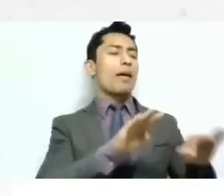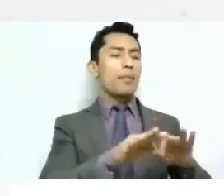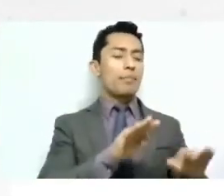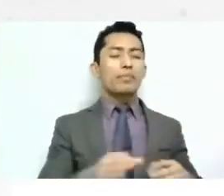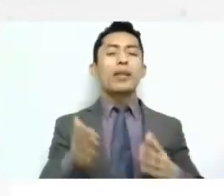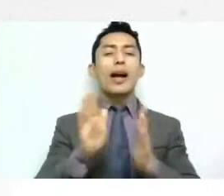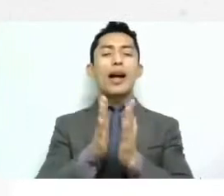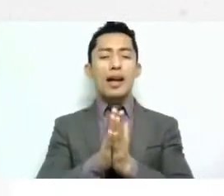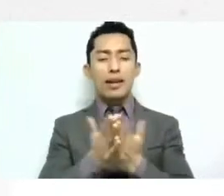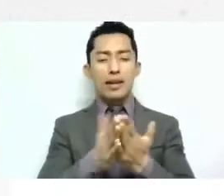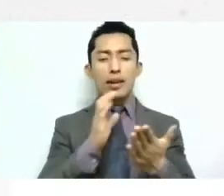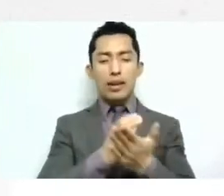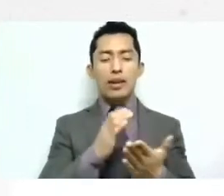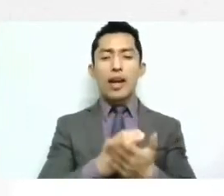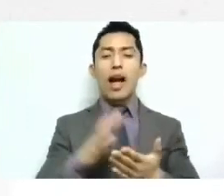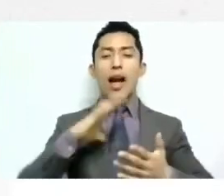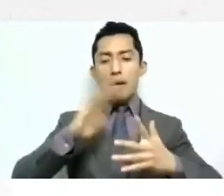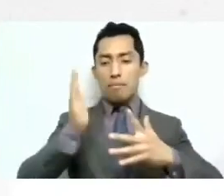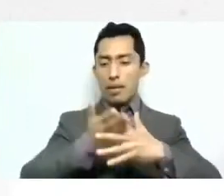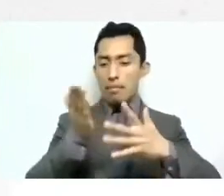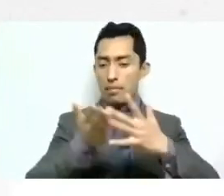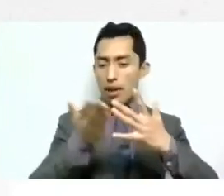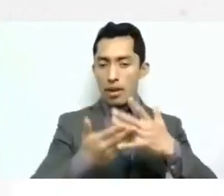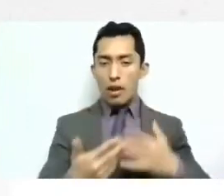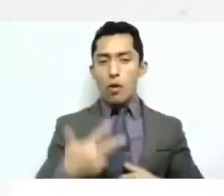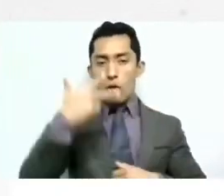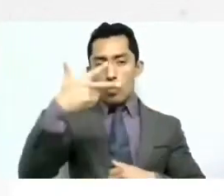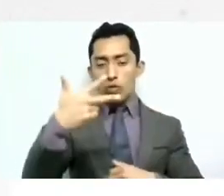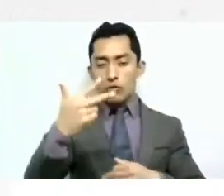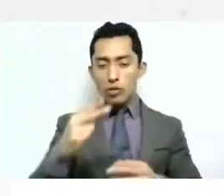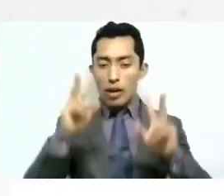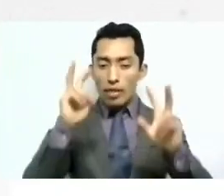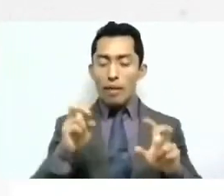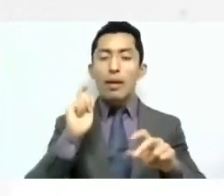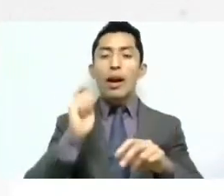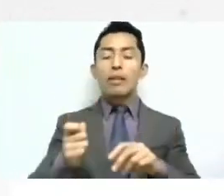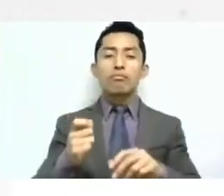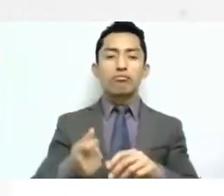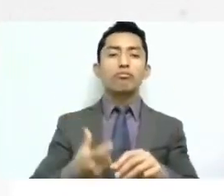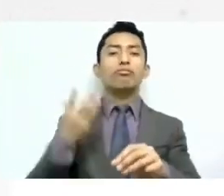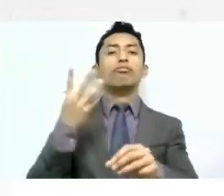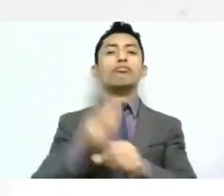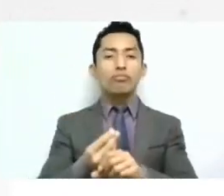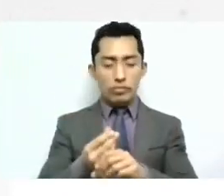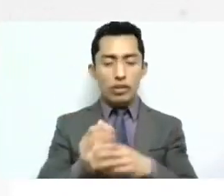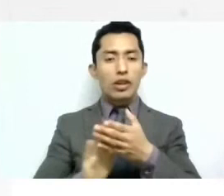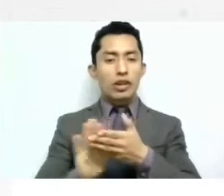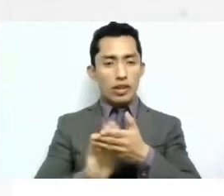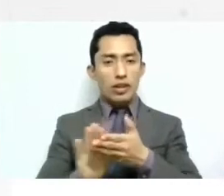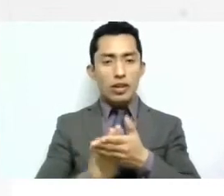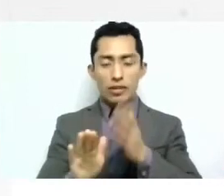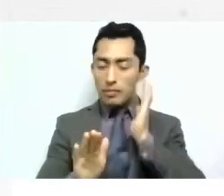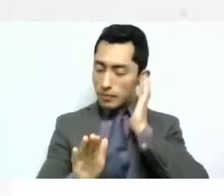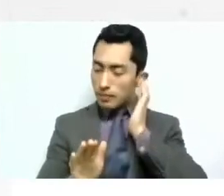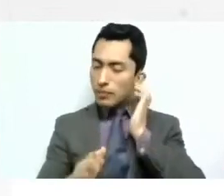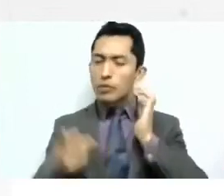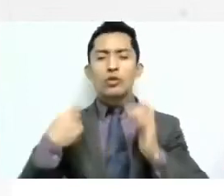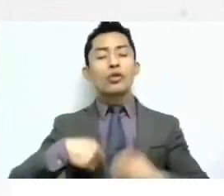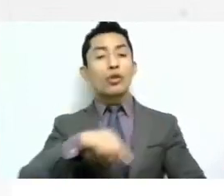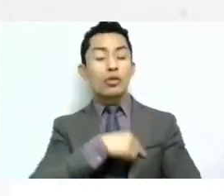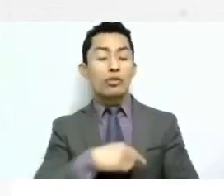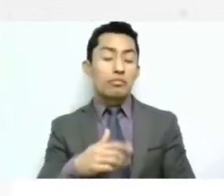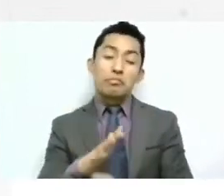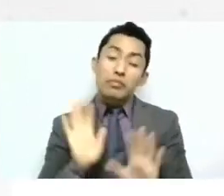en ocho partes y una de ellas es la reparación del daño que nosotros deseamos y que nunca